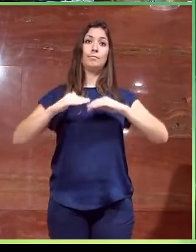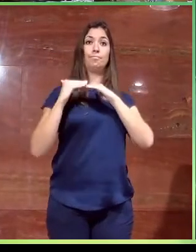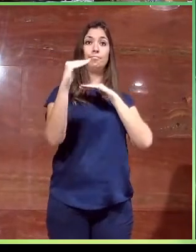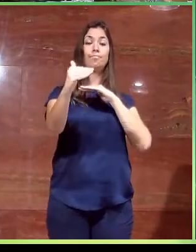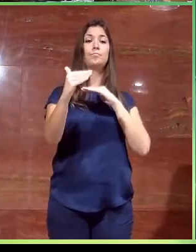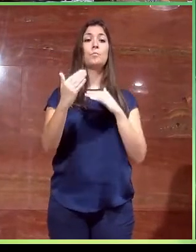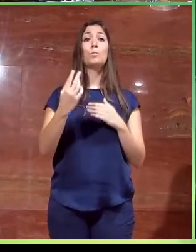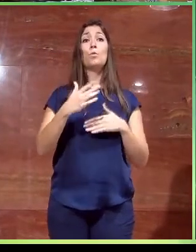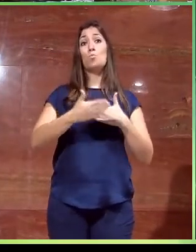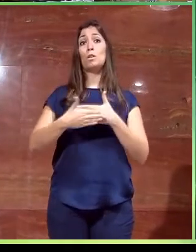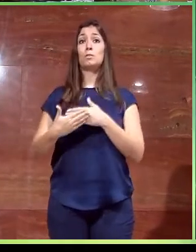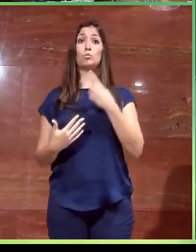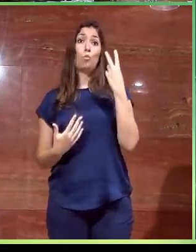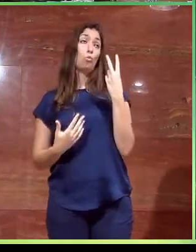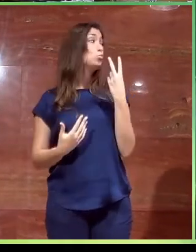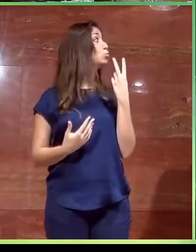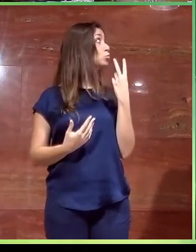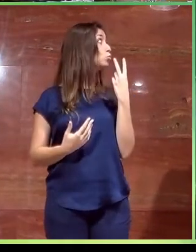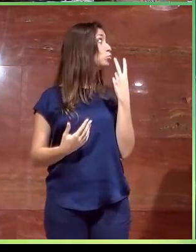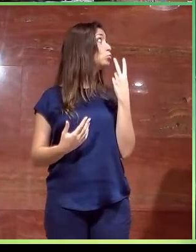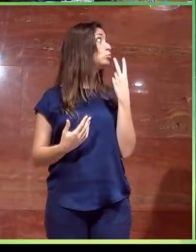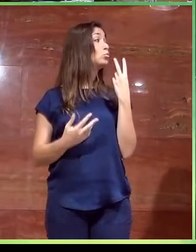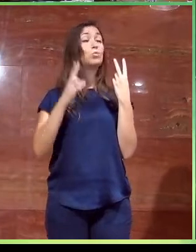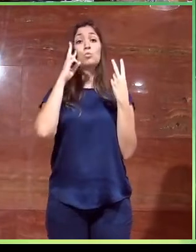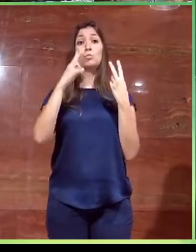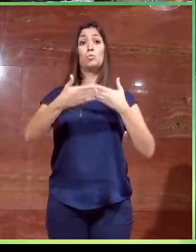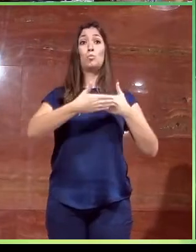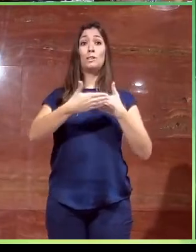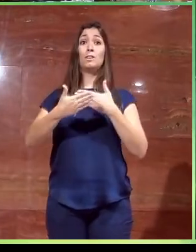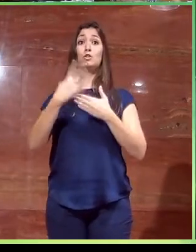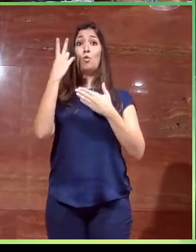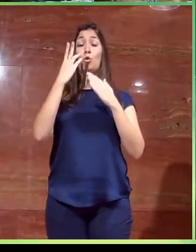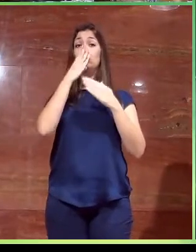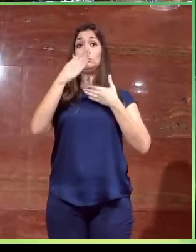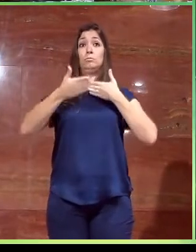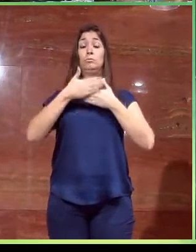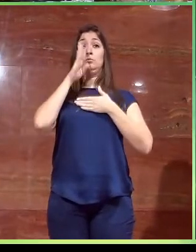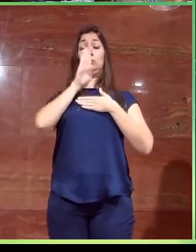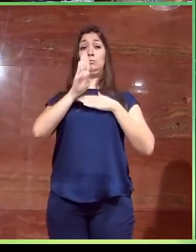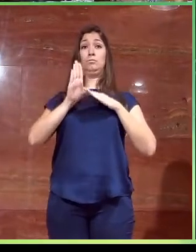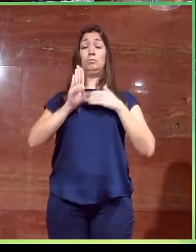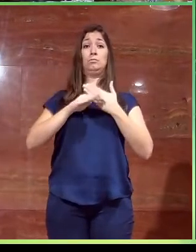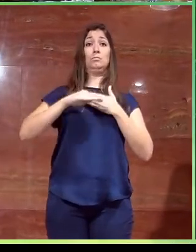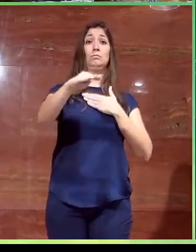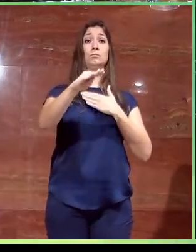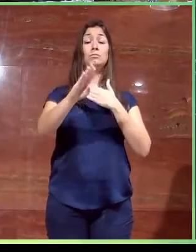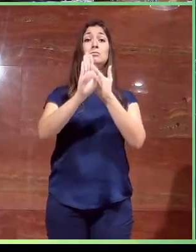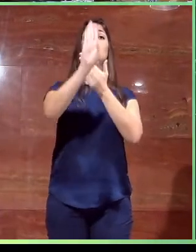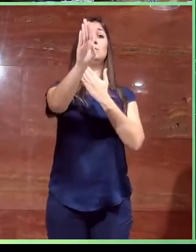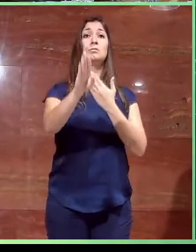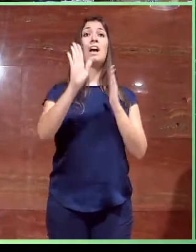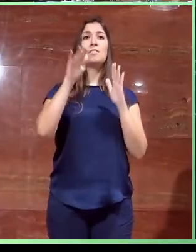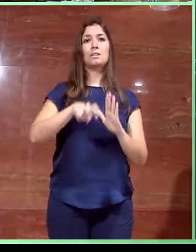Son dos puertas y cada una de ellas tiene unos siete escalones hasta que llegamos a